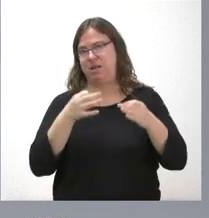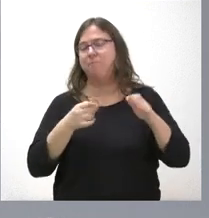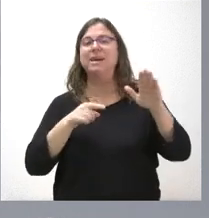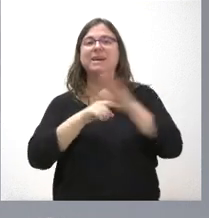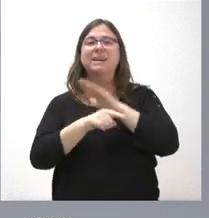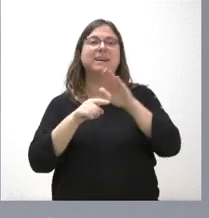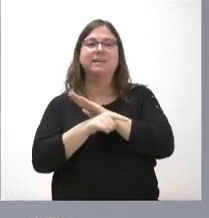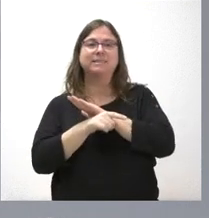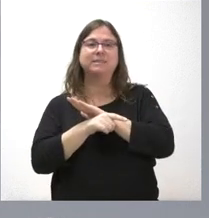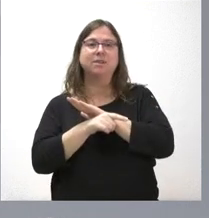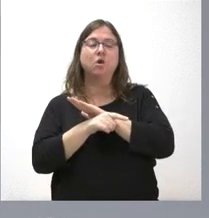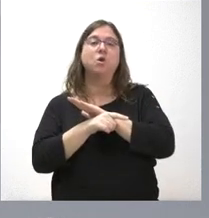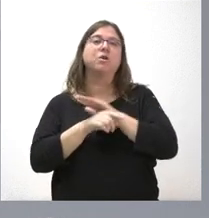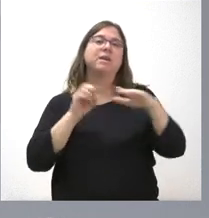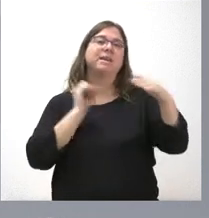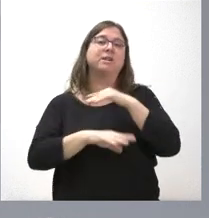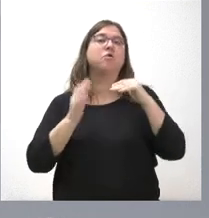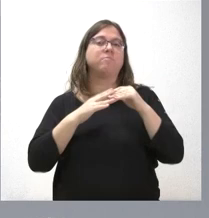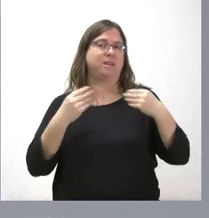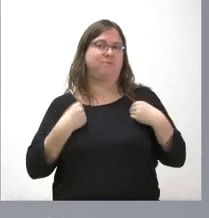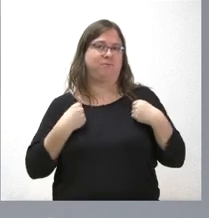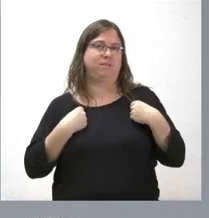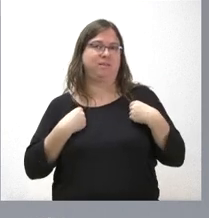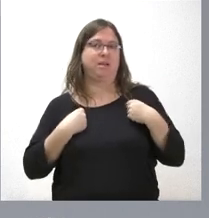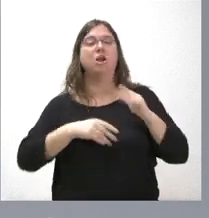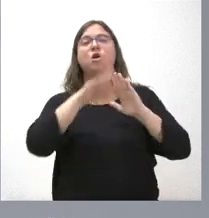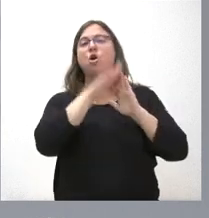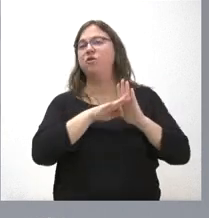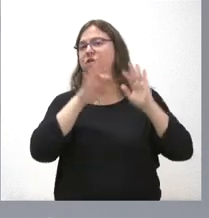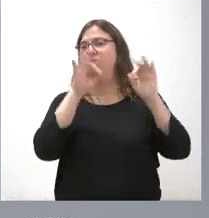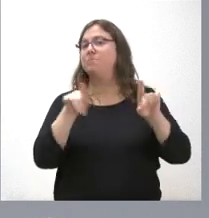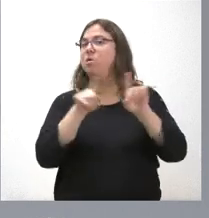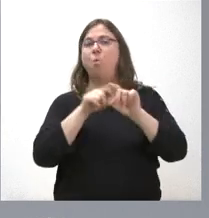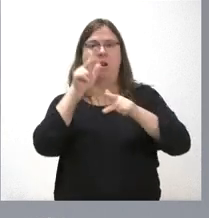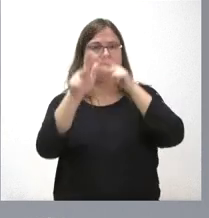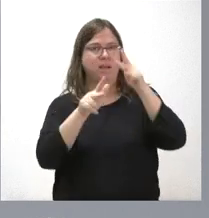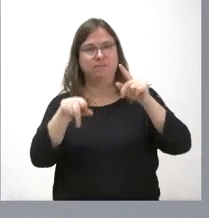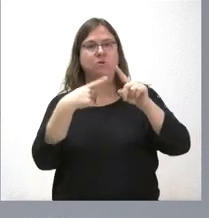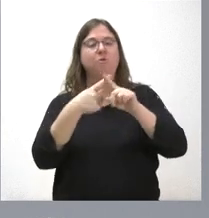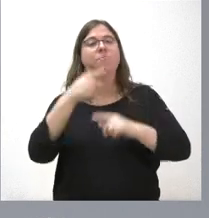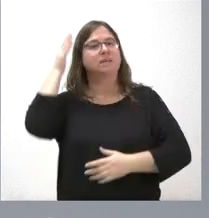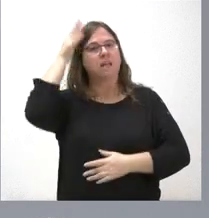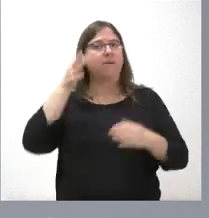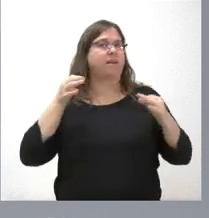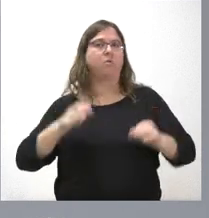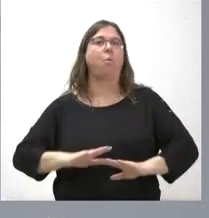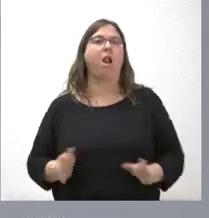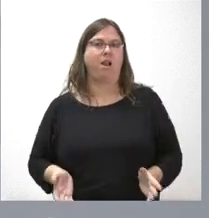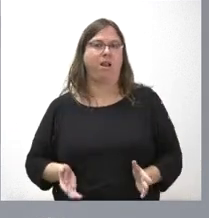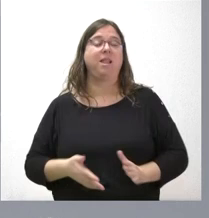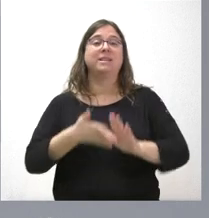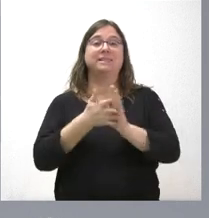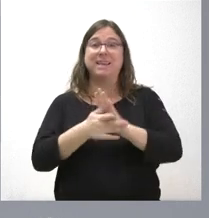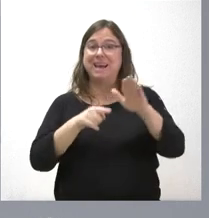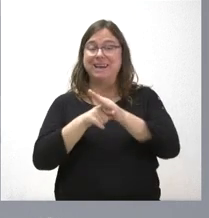ingreso mínimo vital en las mismas condiciones que el País Vasco y Navarra. Esto es, la gestión